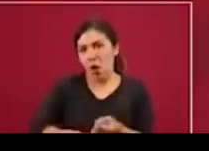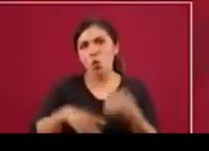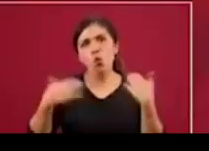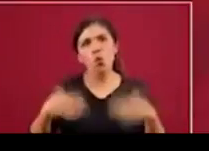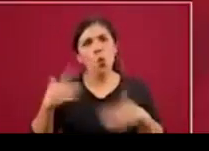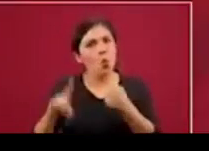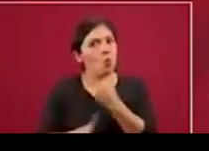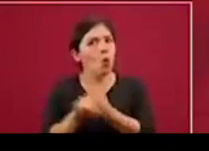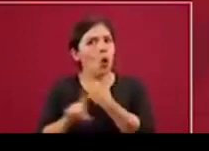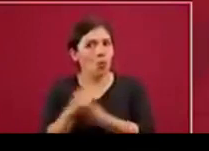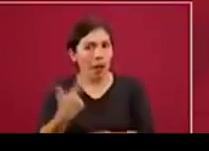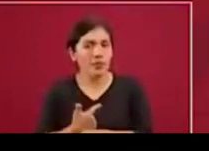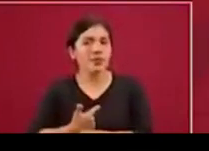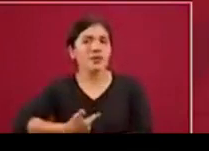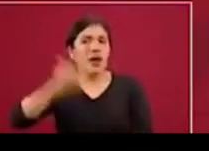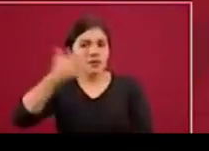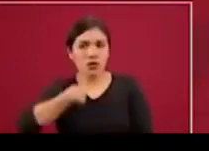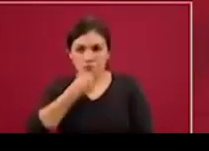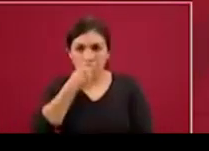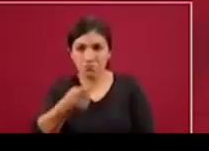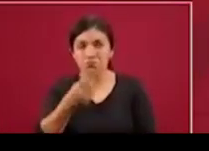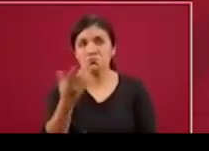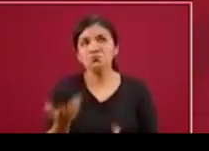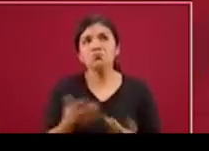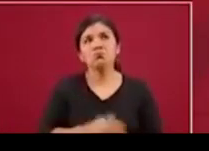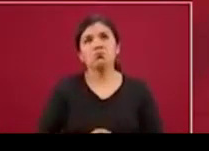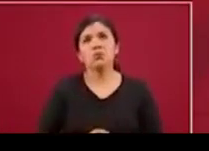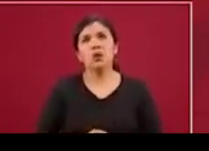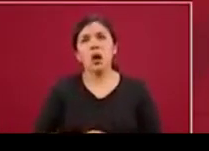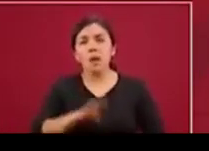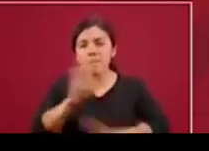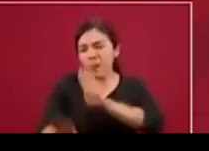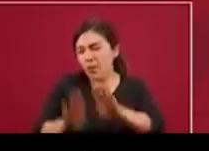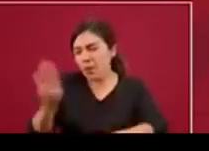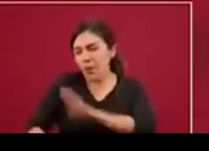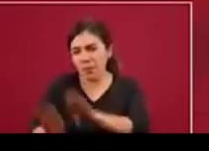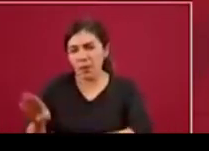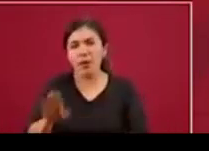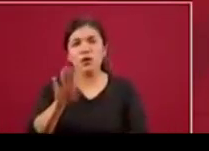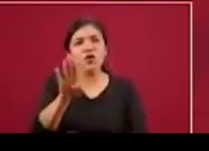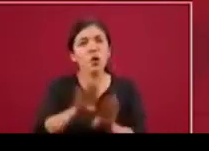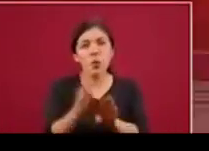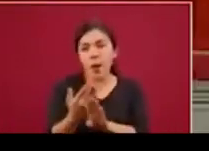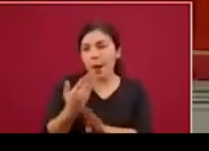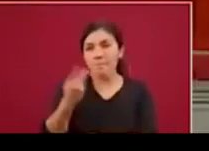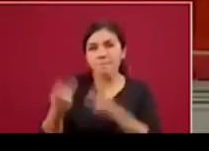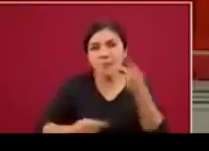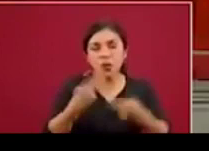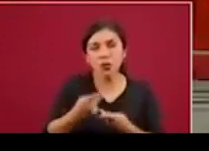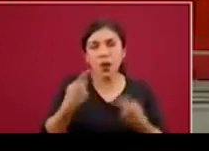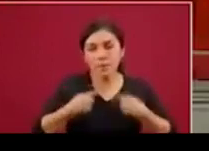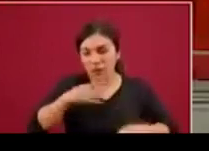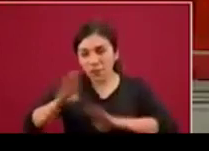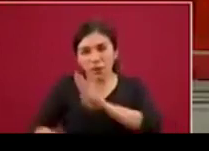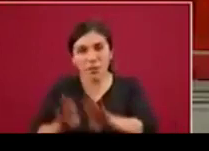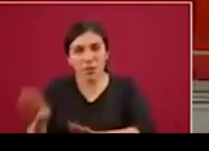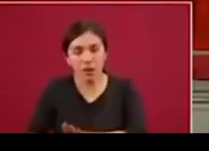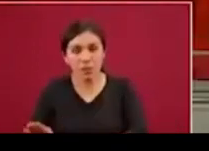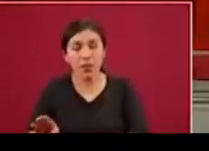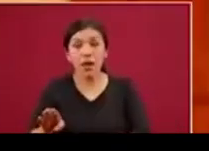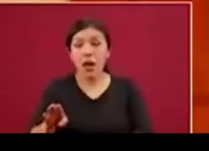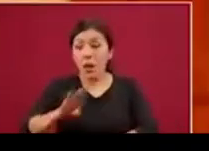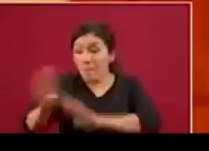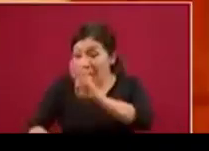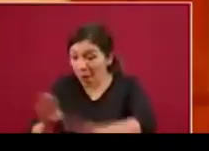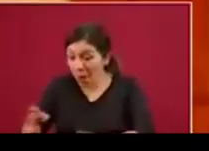problema de salud pública. Hemos comentado aquí que la mitad de la mortalidad, a propósito de la pregunta de Milenio sobre mortalidad, la